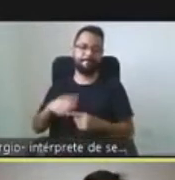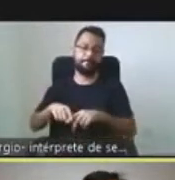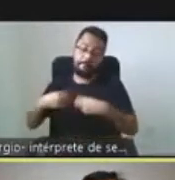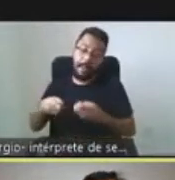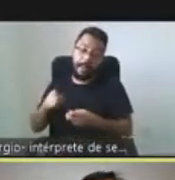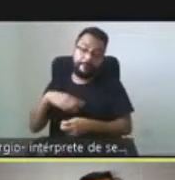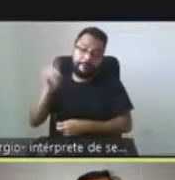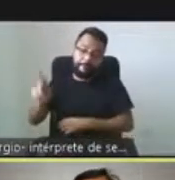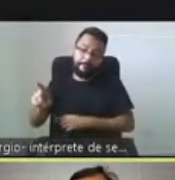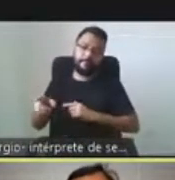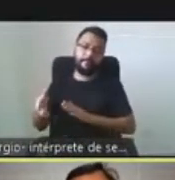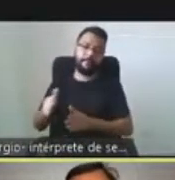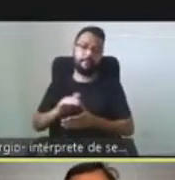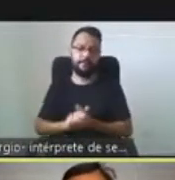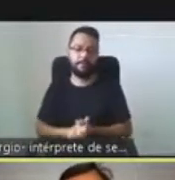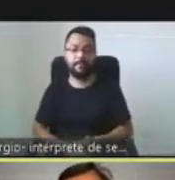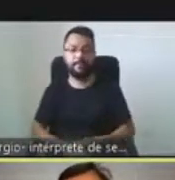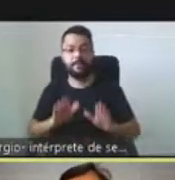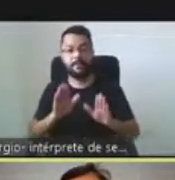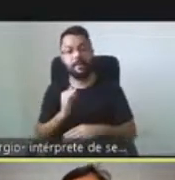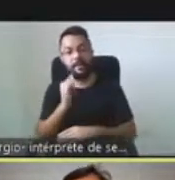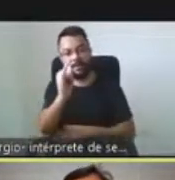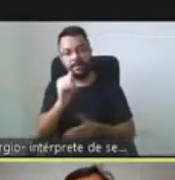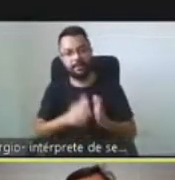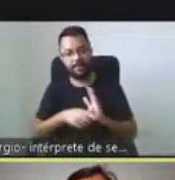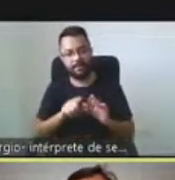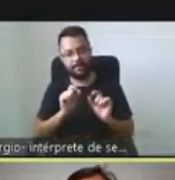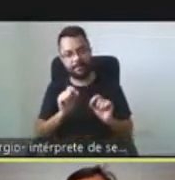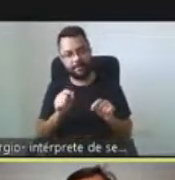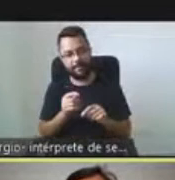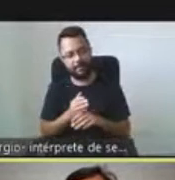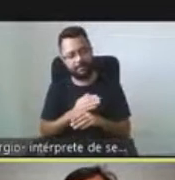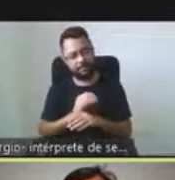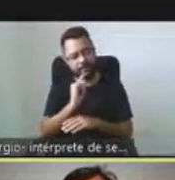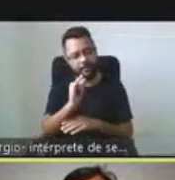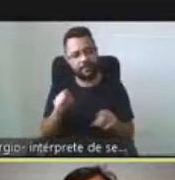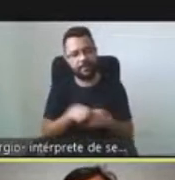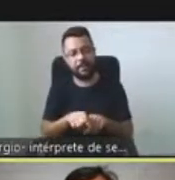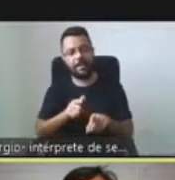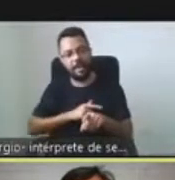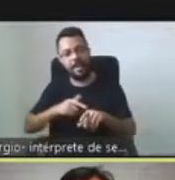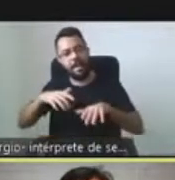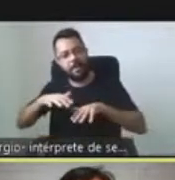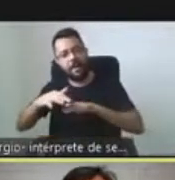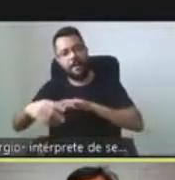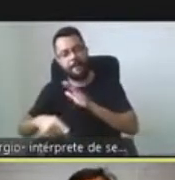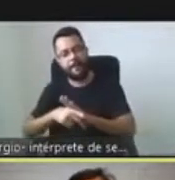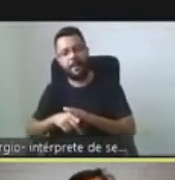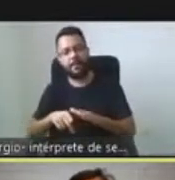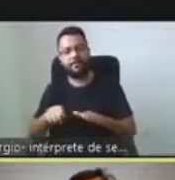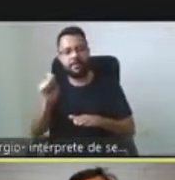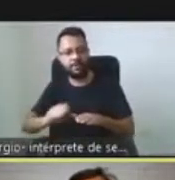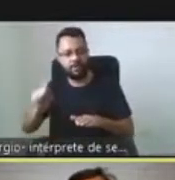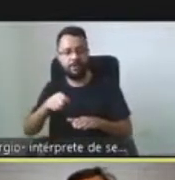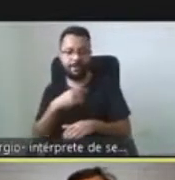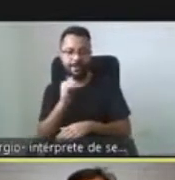discapacidad. Como les decía, también quería tocar un punto, el movimiento asociativo. Estas son mis amigas venezolanas que